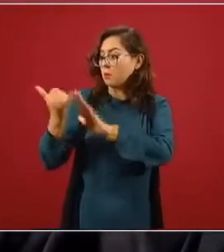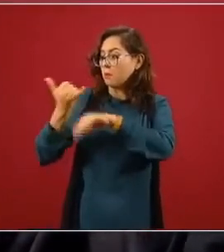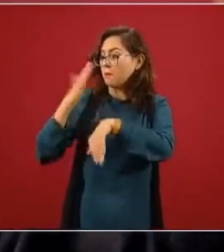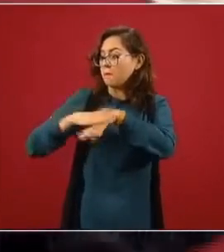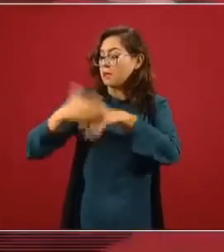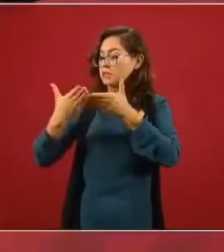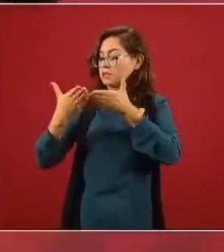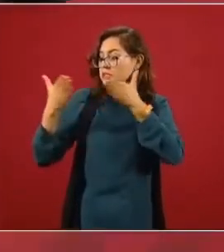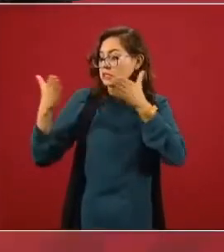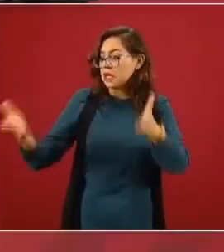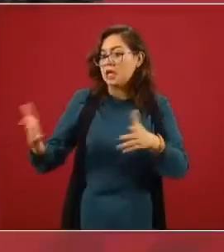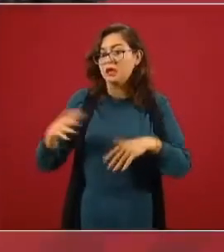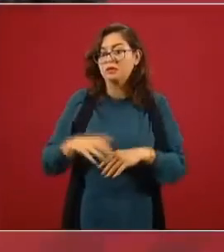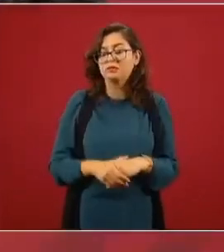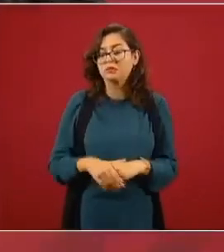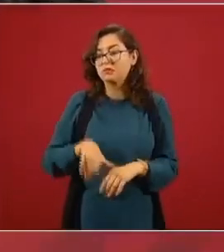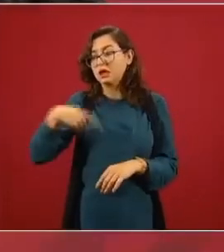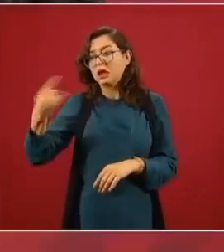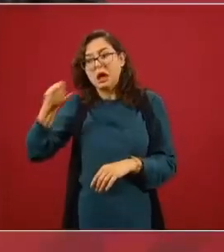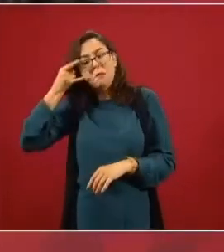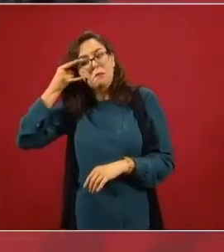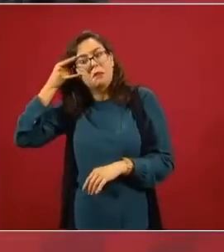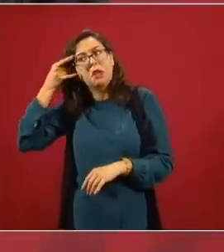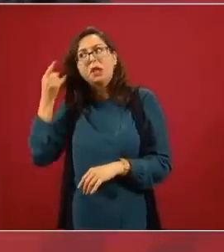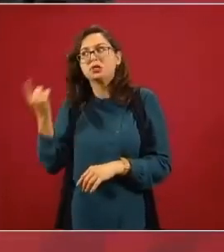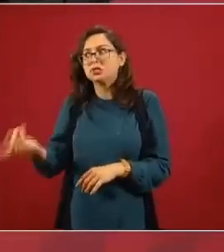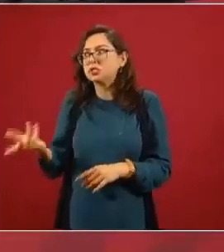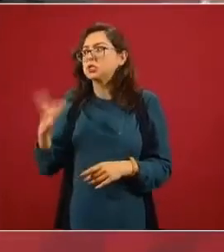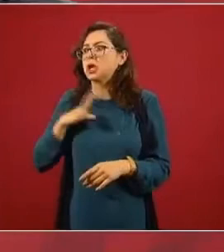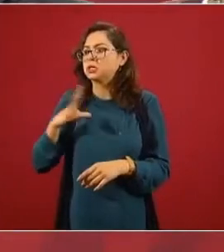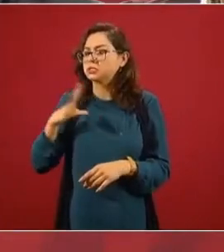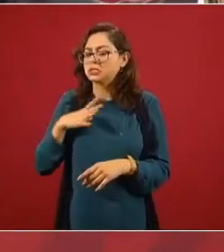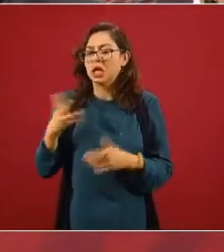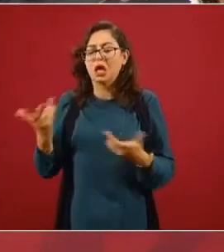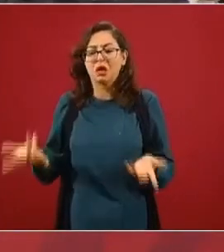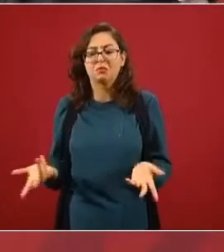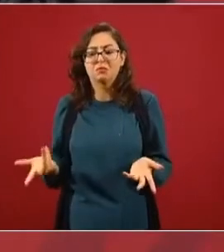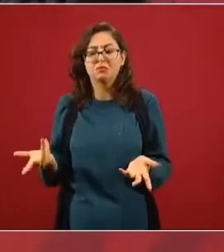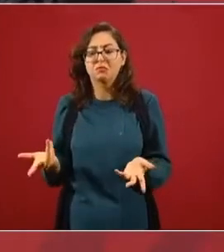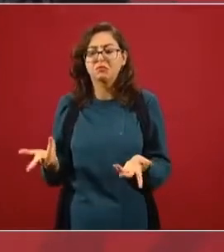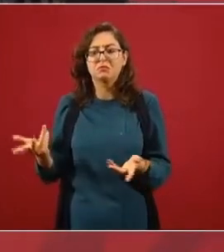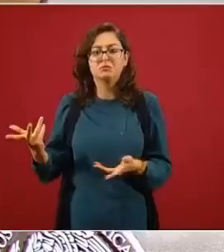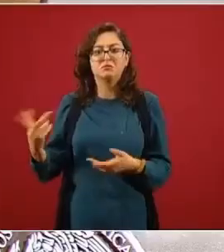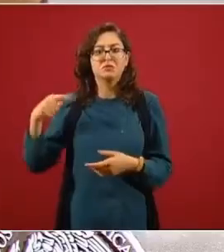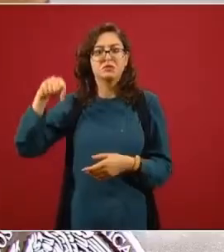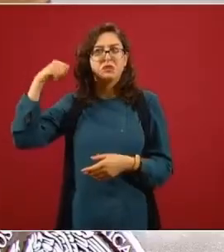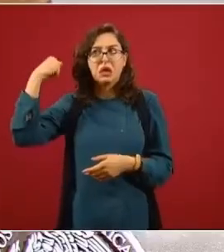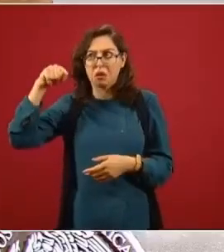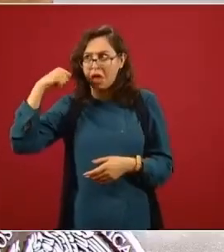Se iba a playa en Campeche, frontera en Tabasco